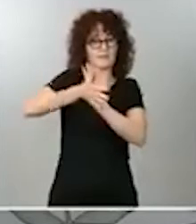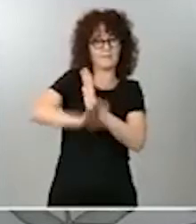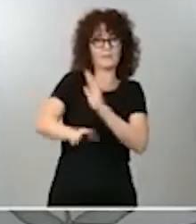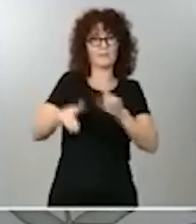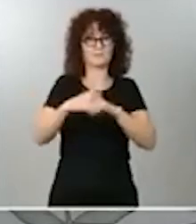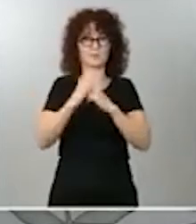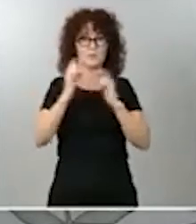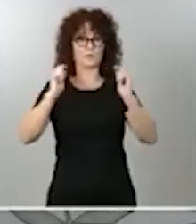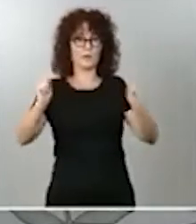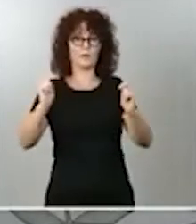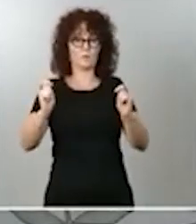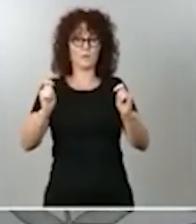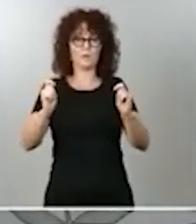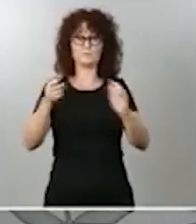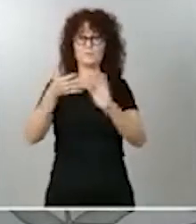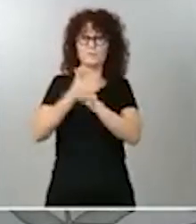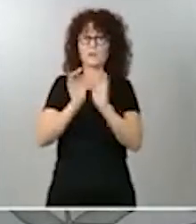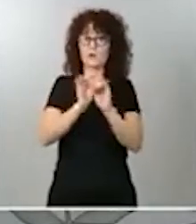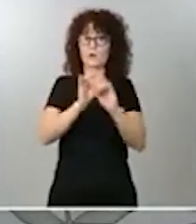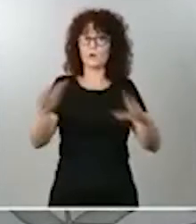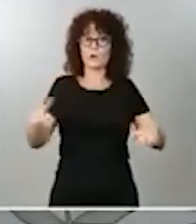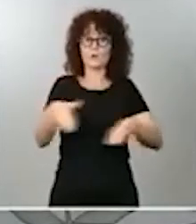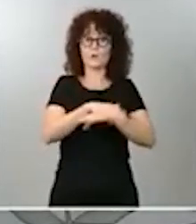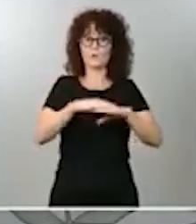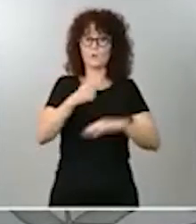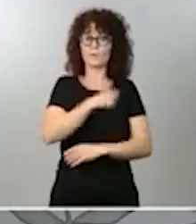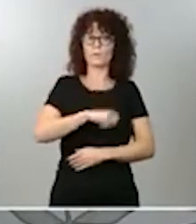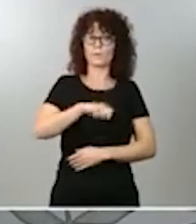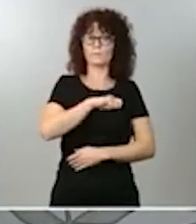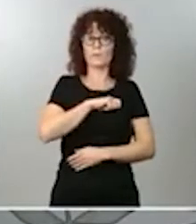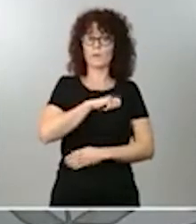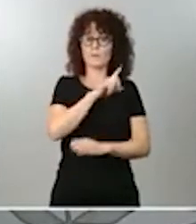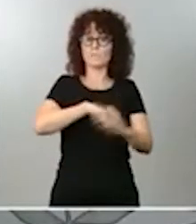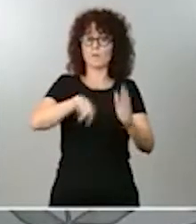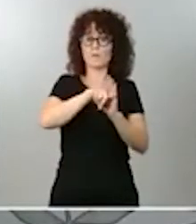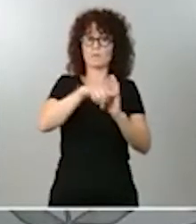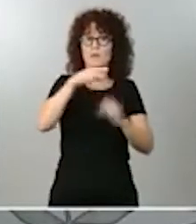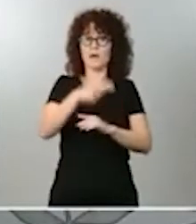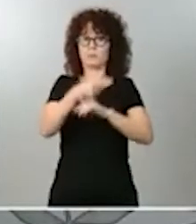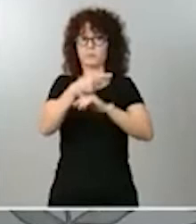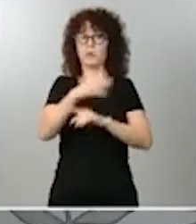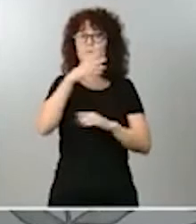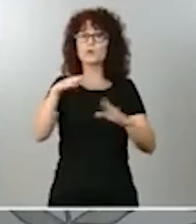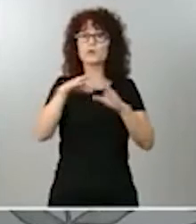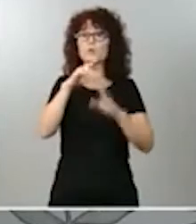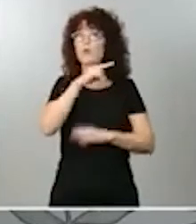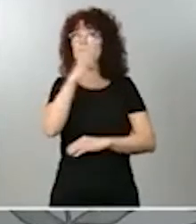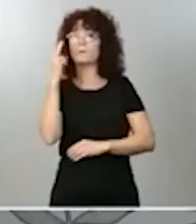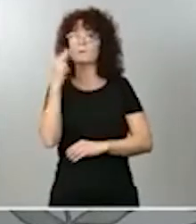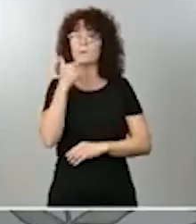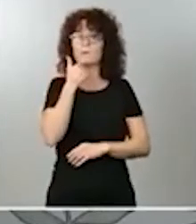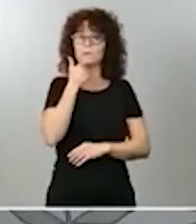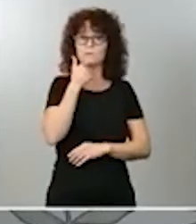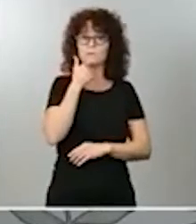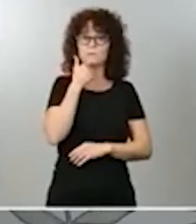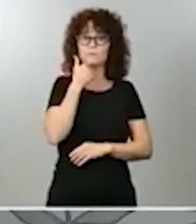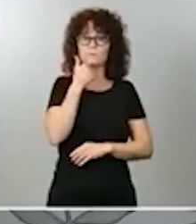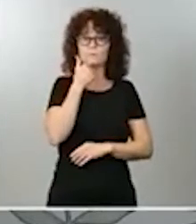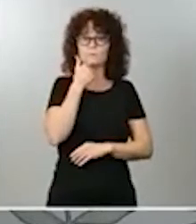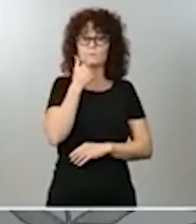medida a raíz de que la Comunidad de Madrid se había negado a hacer efectiva la